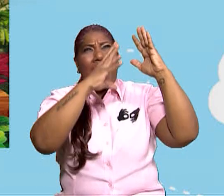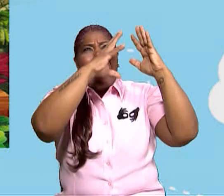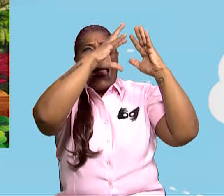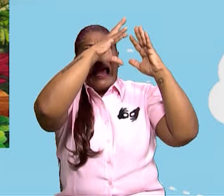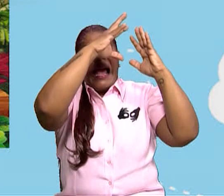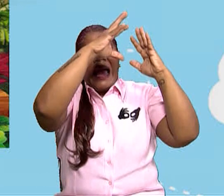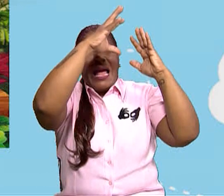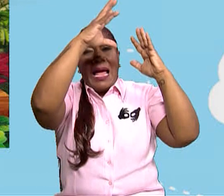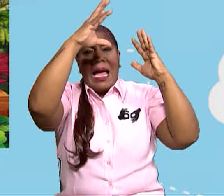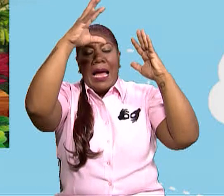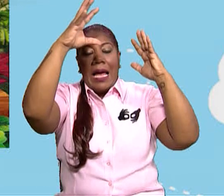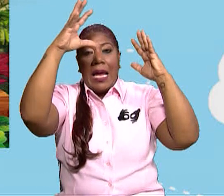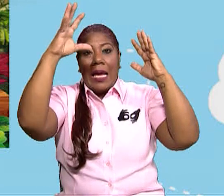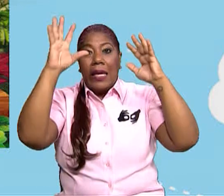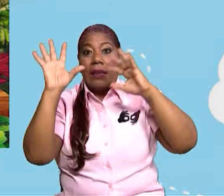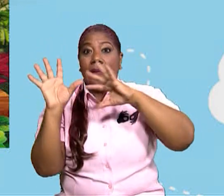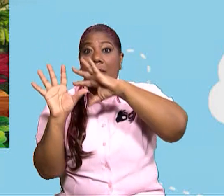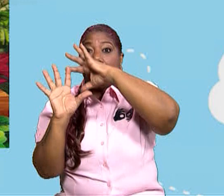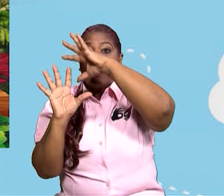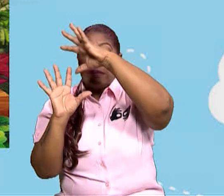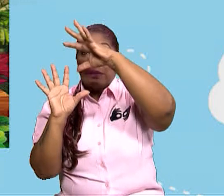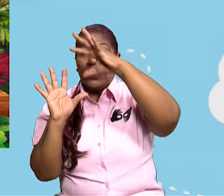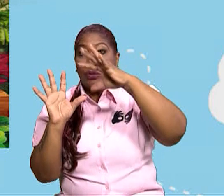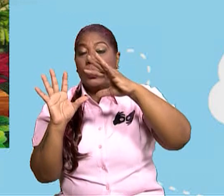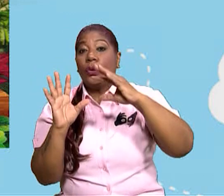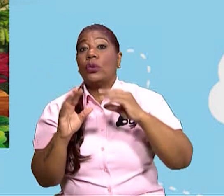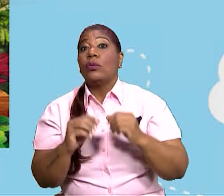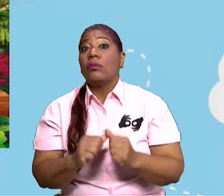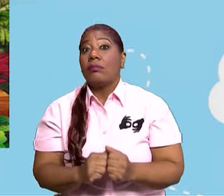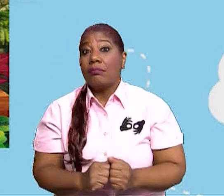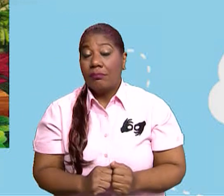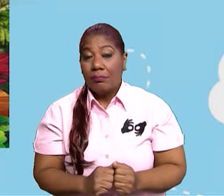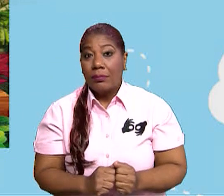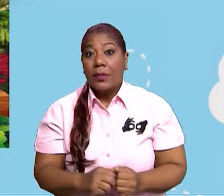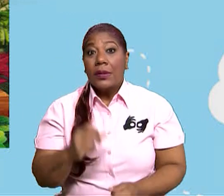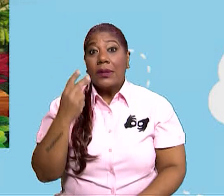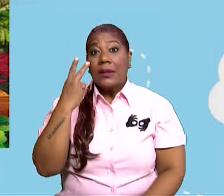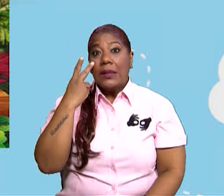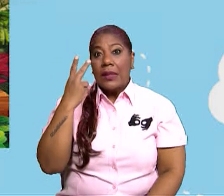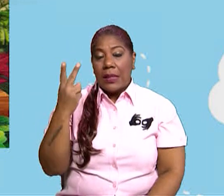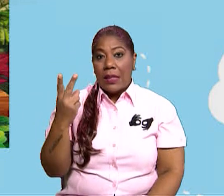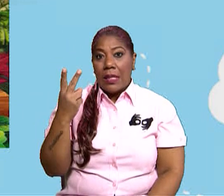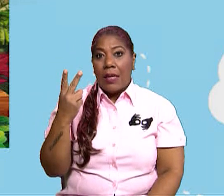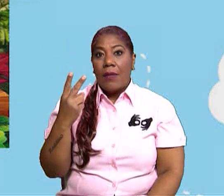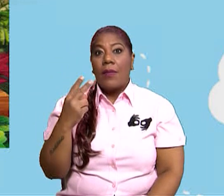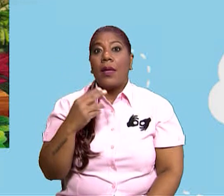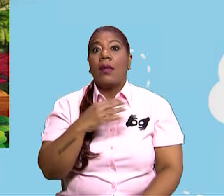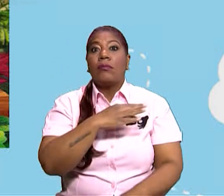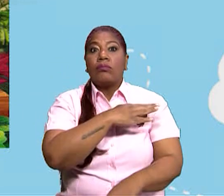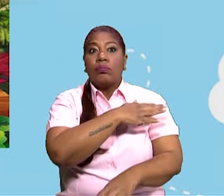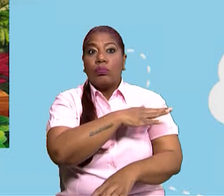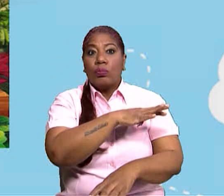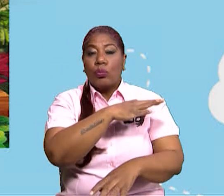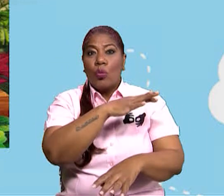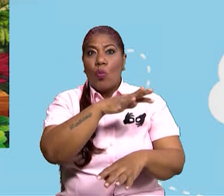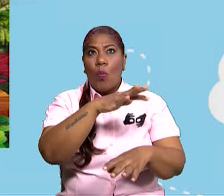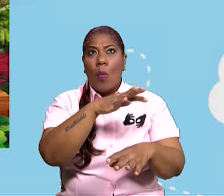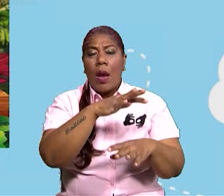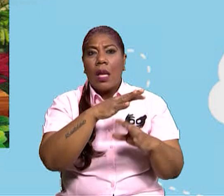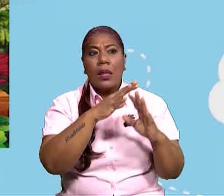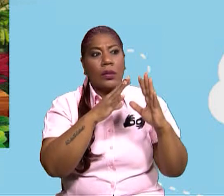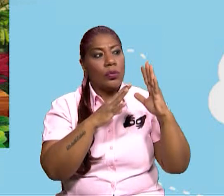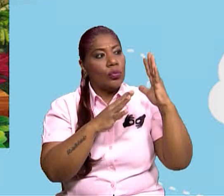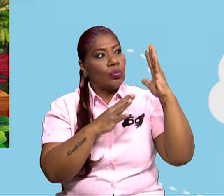Ceibas, huipos y caobas aisladas resaltan sobre un mar verde. Estos árboles